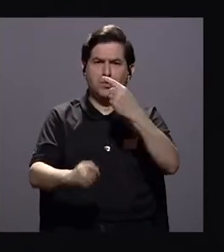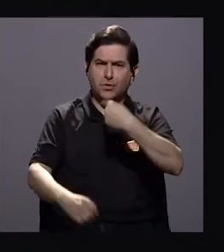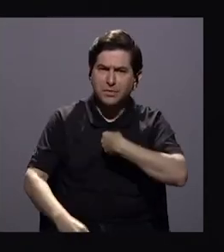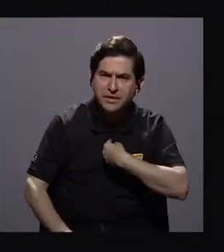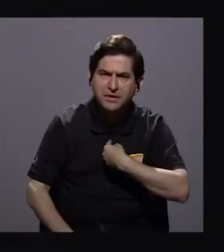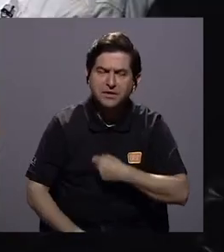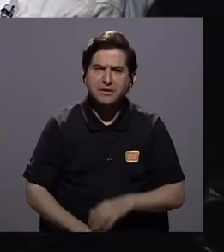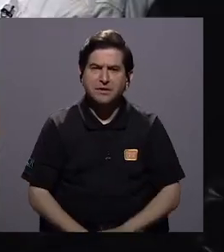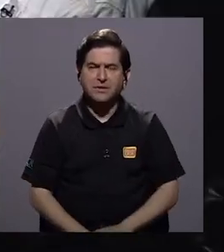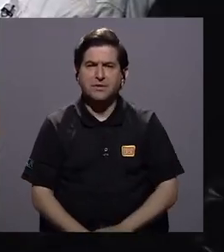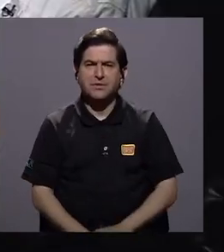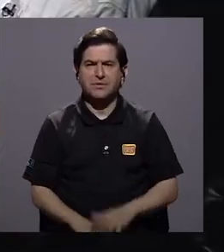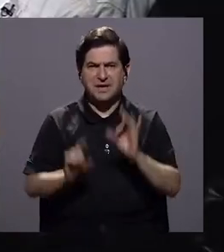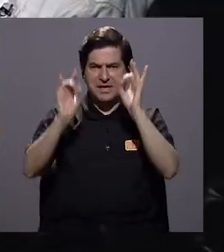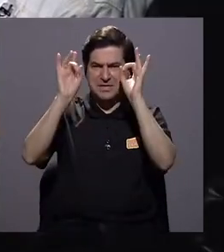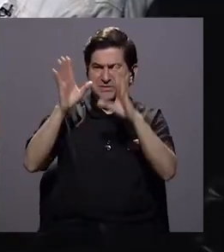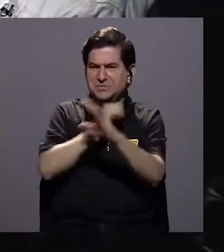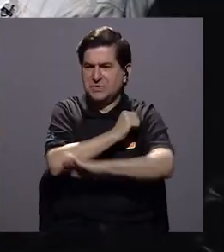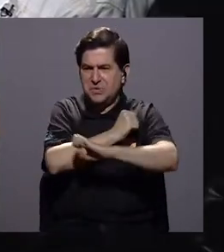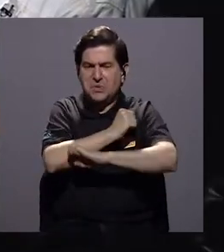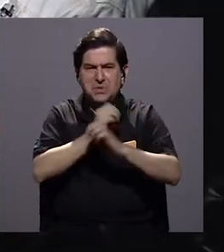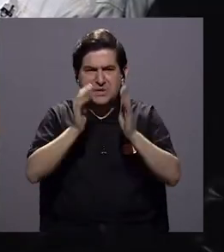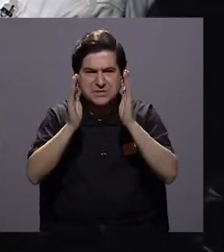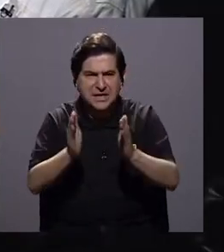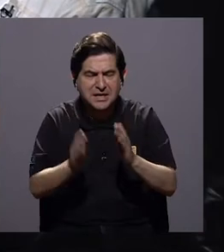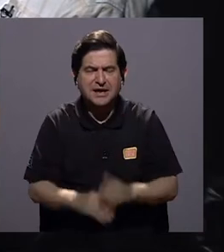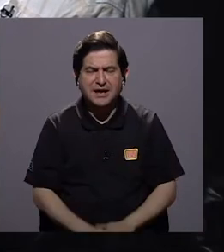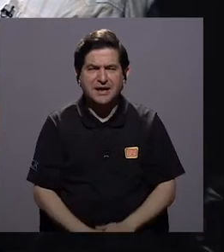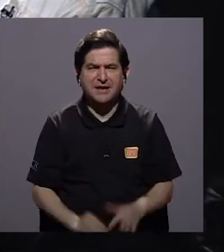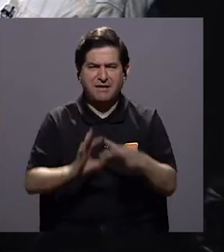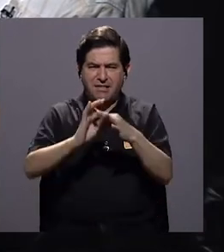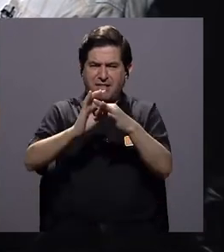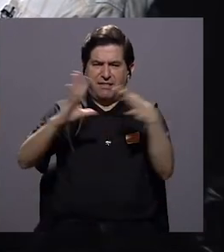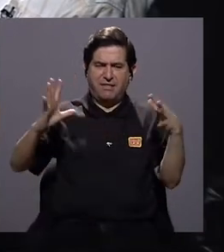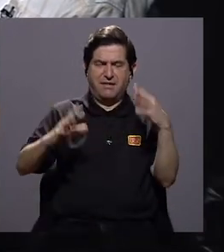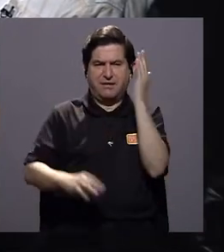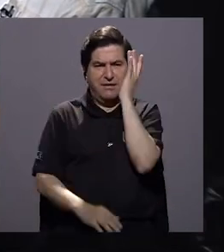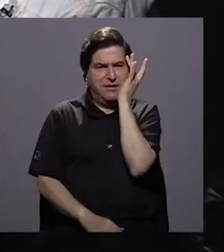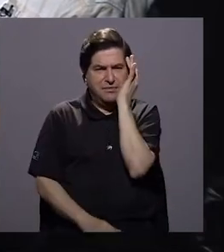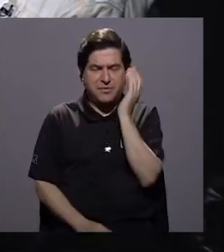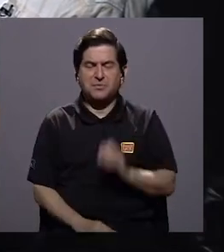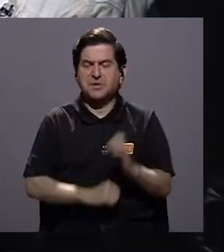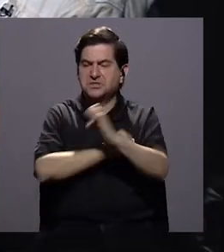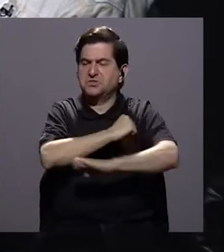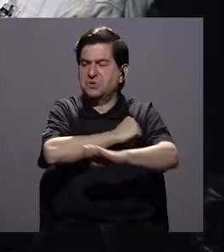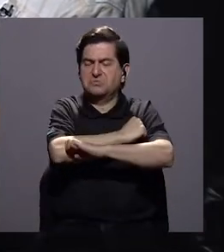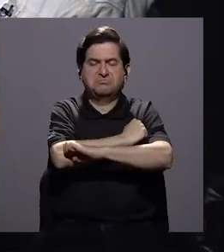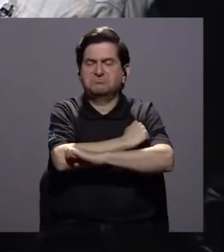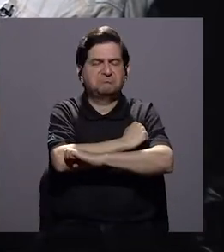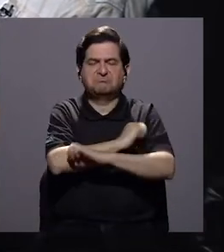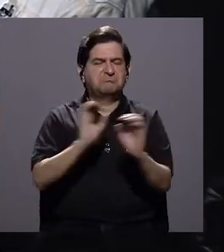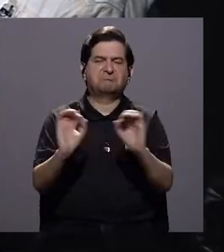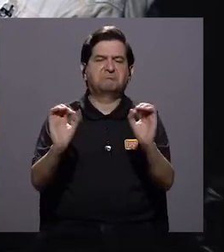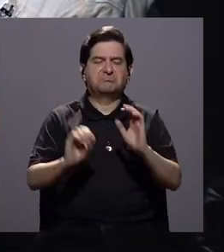eso que usted me está diciendo, que es xenofobia, desvinculación con la preocupación del extranjero.